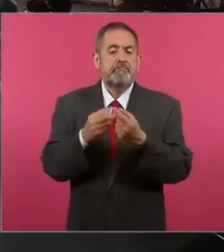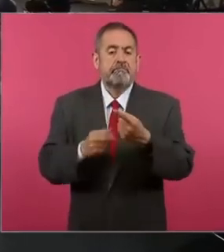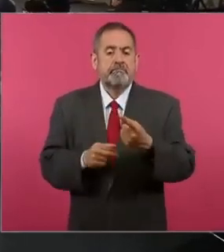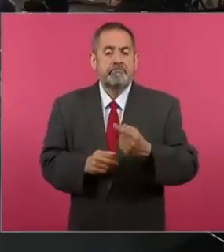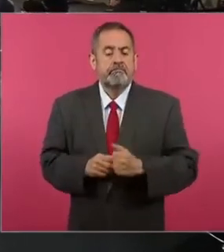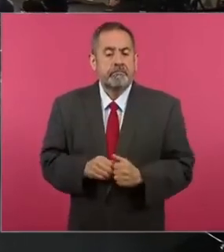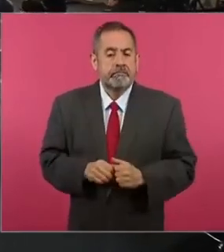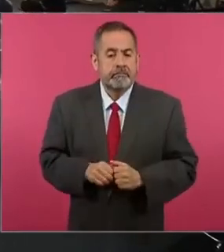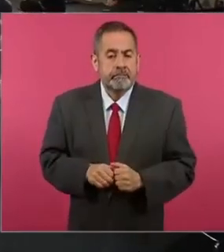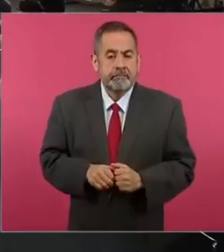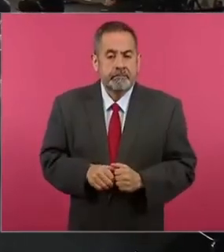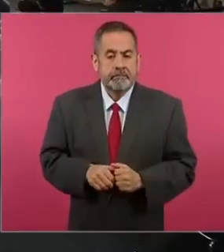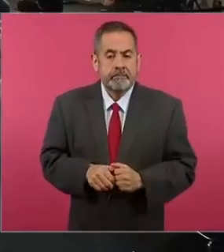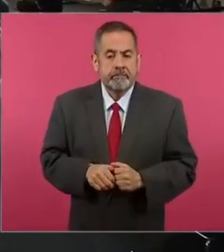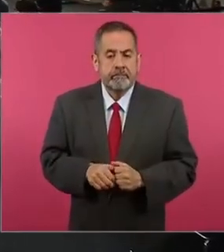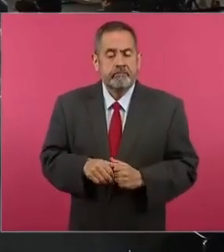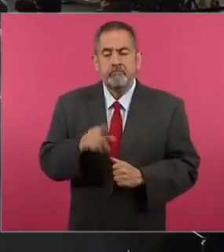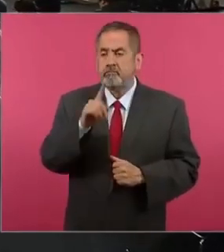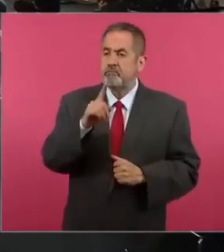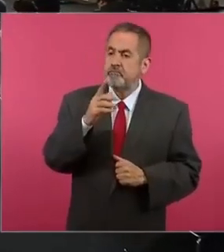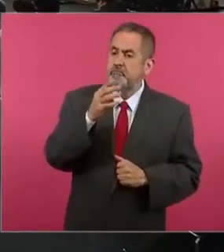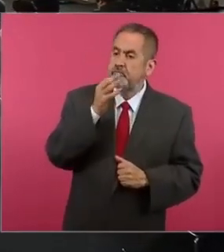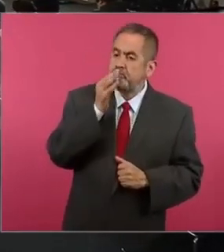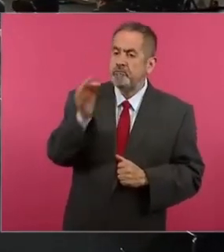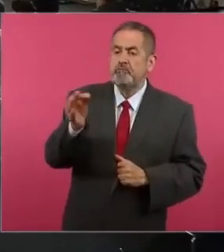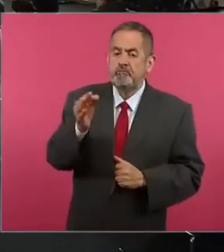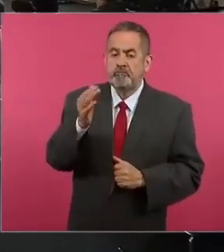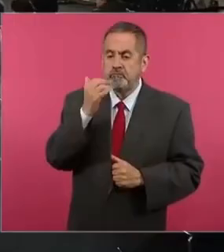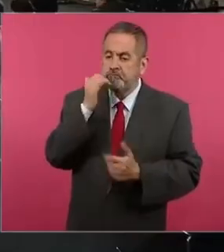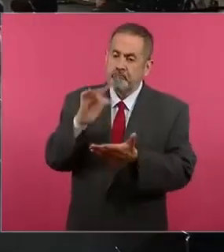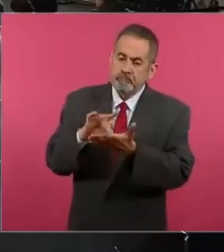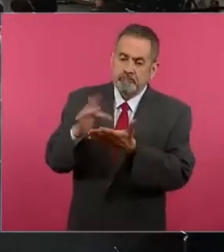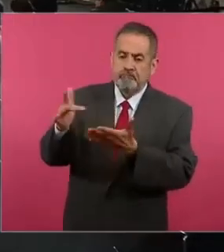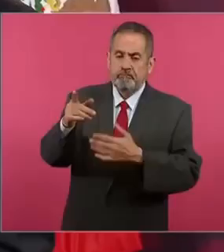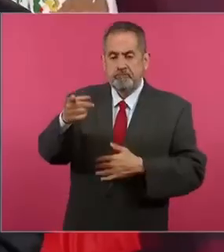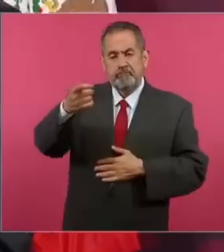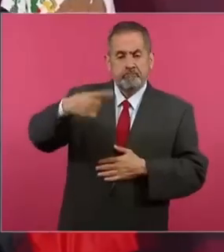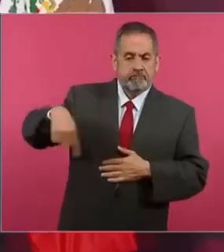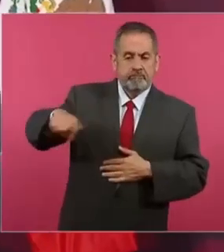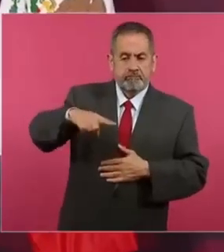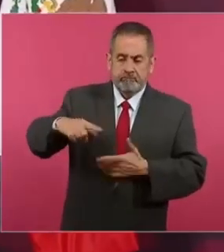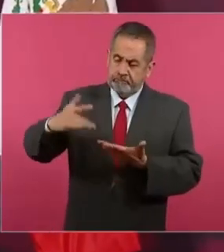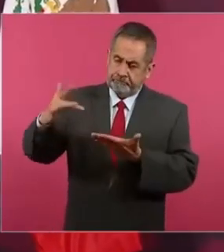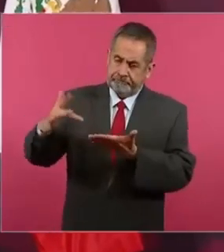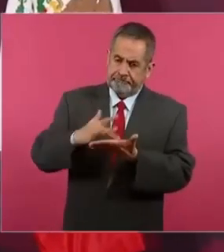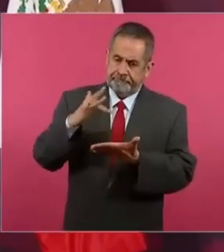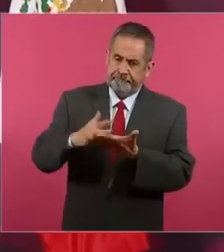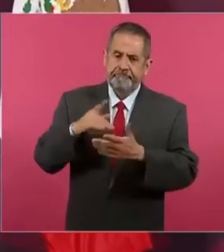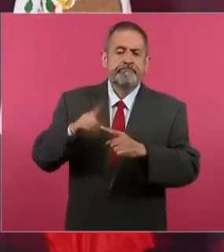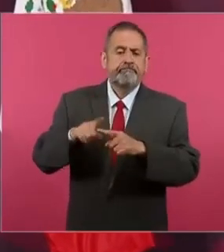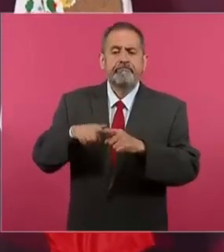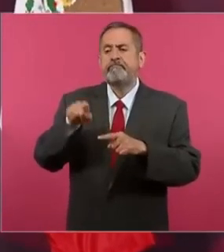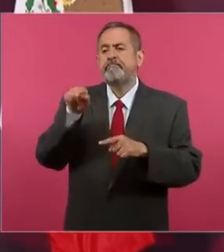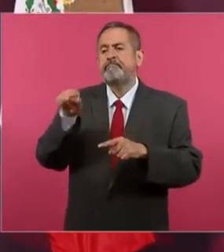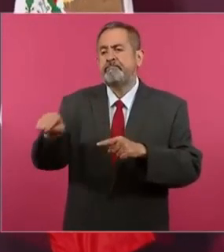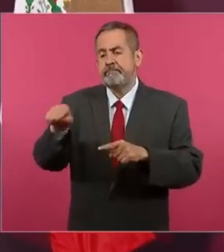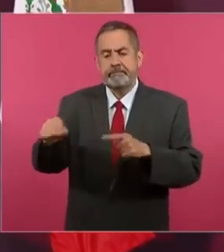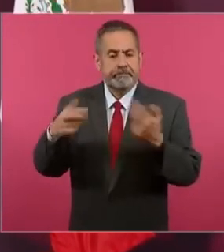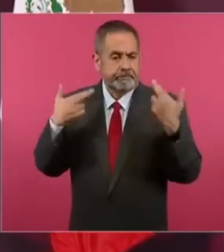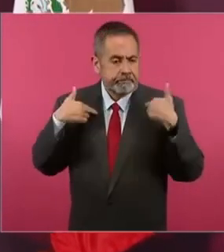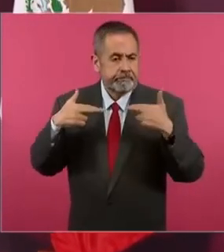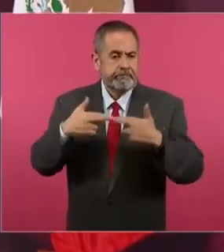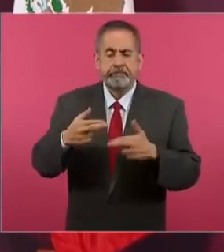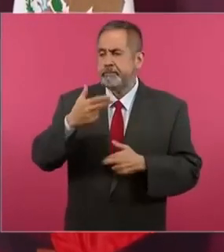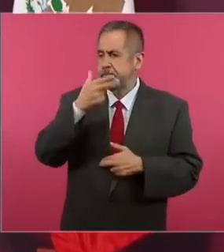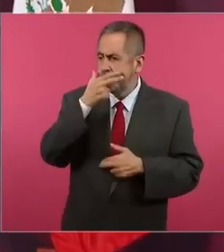quiero agradecer el apoyo de maestras, de maestros,